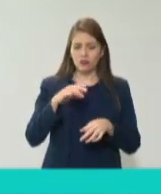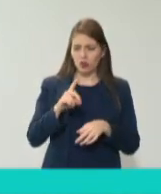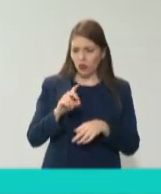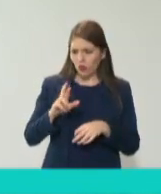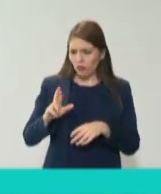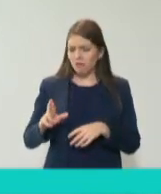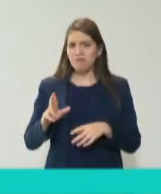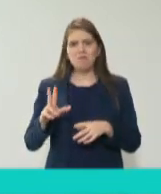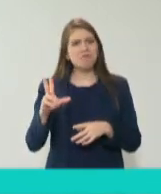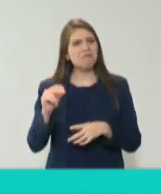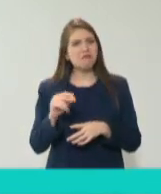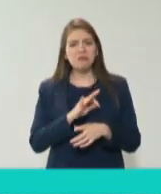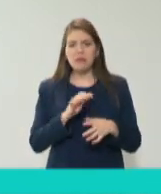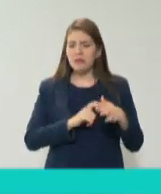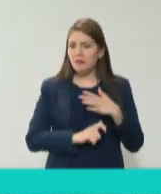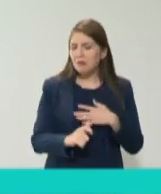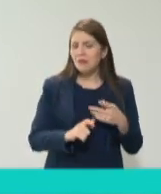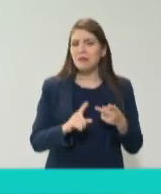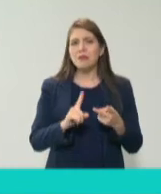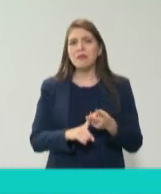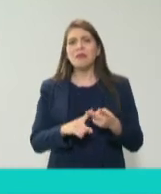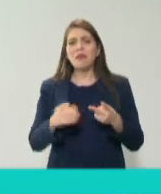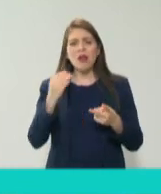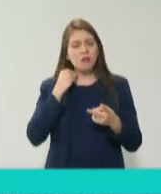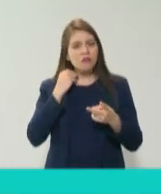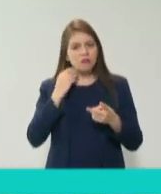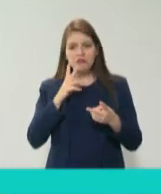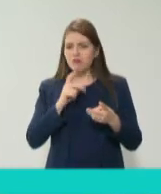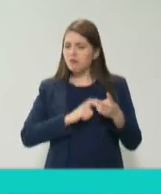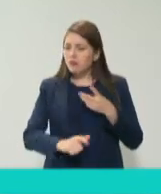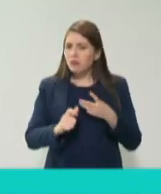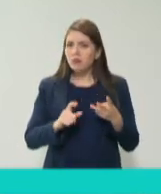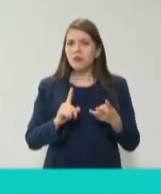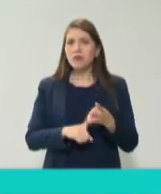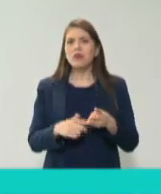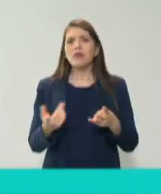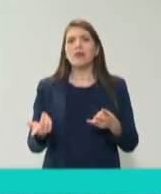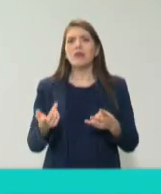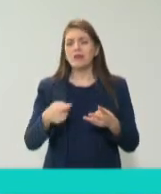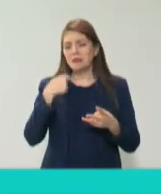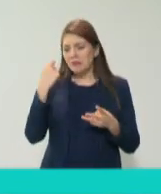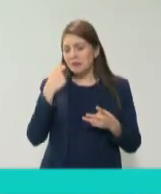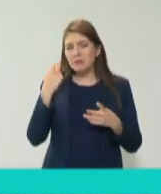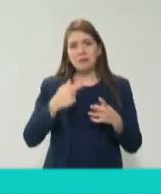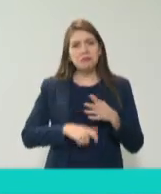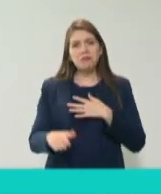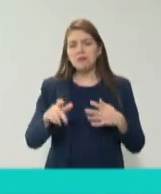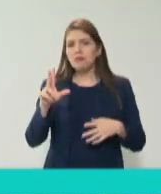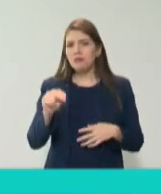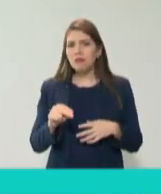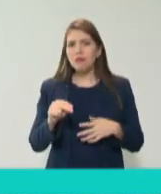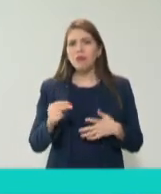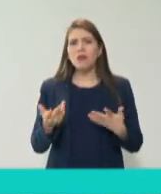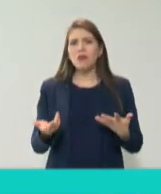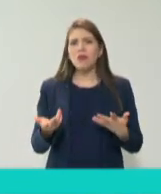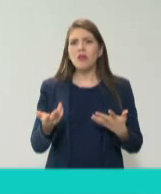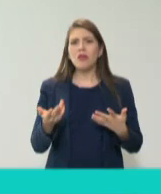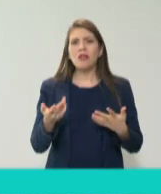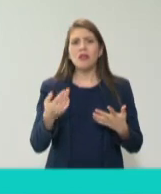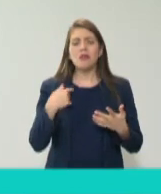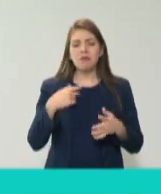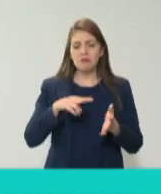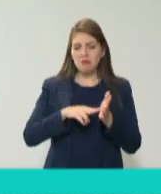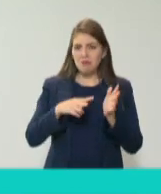incorruptible, soy un contador incorruptible, soy un politólogo incorruptible, o soy, no sé, un